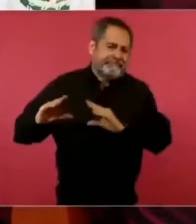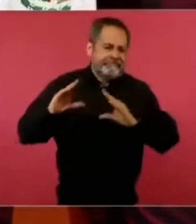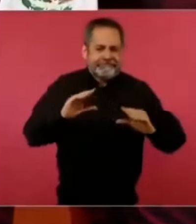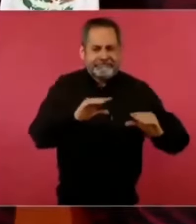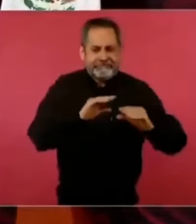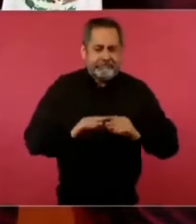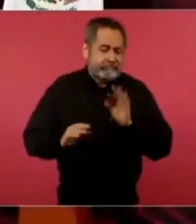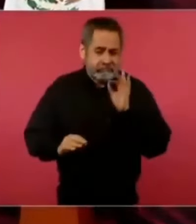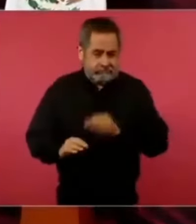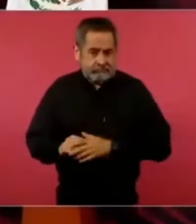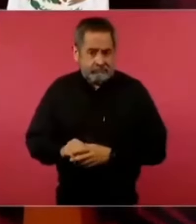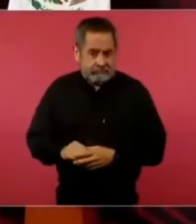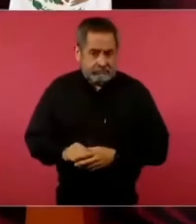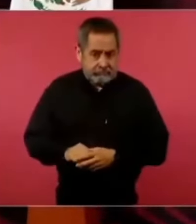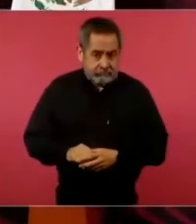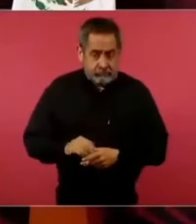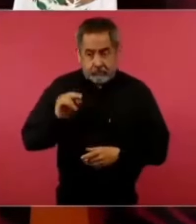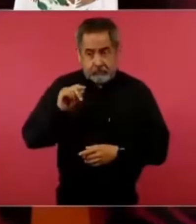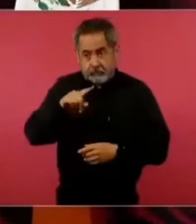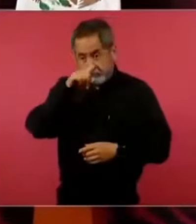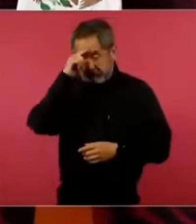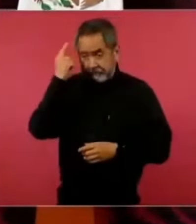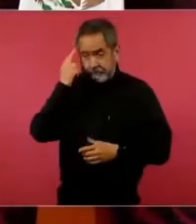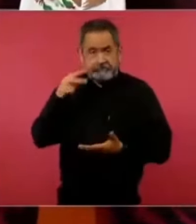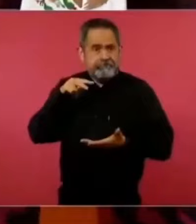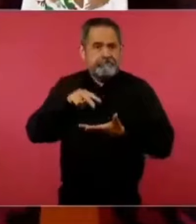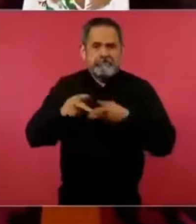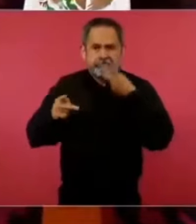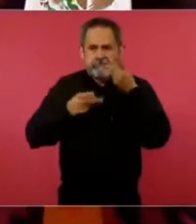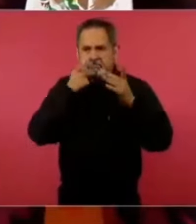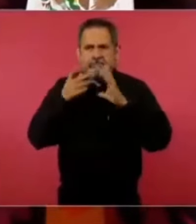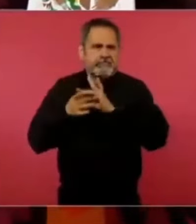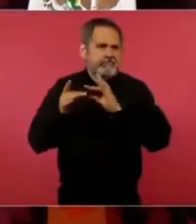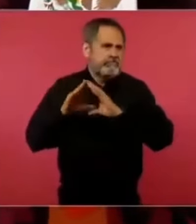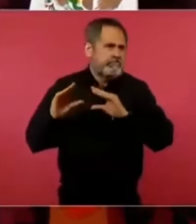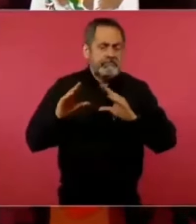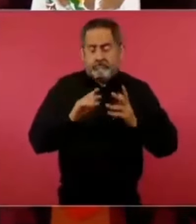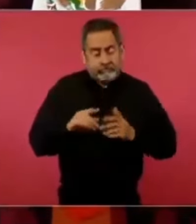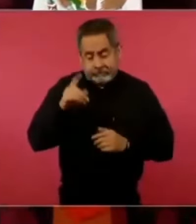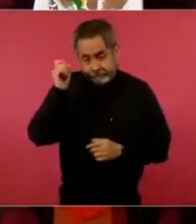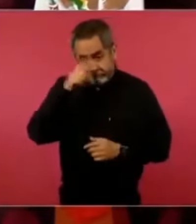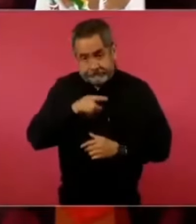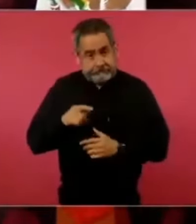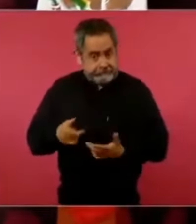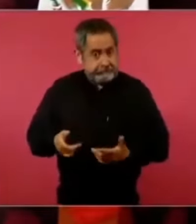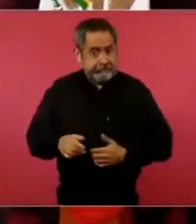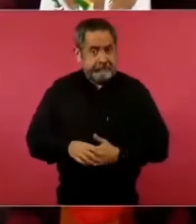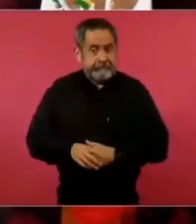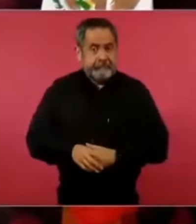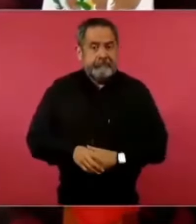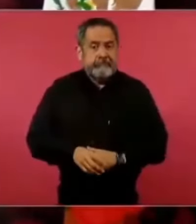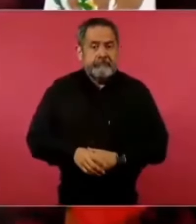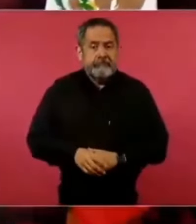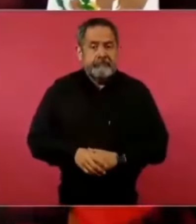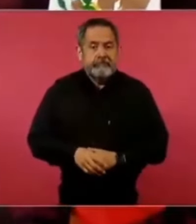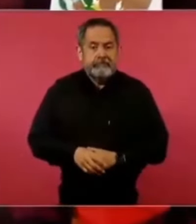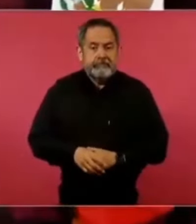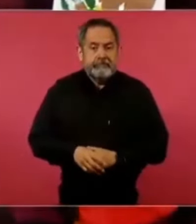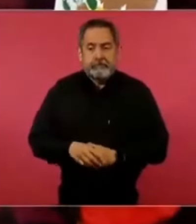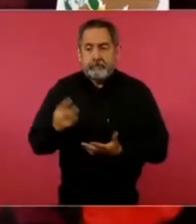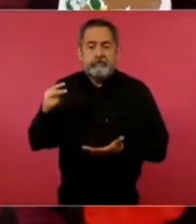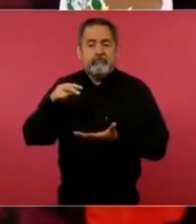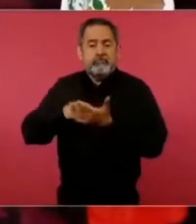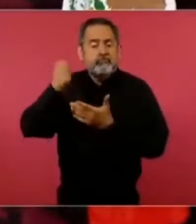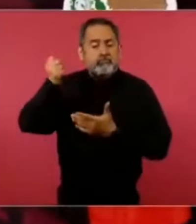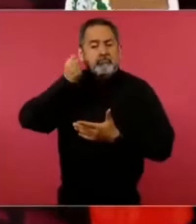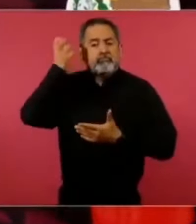pero no es fácil exponer.